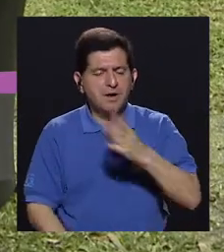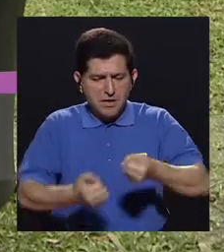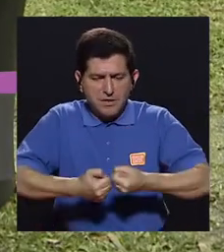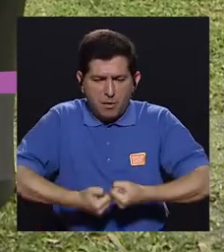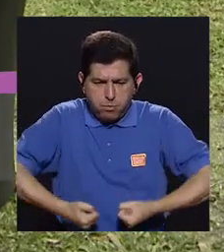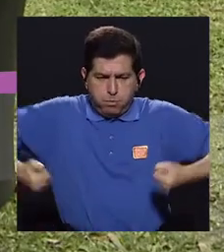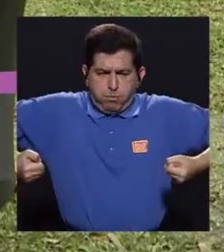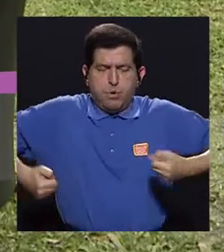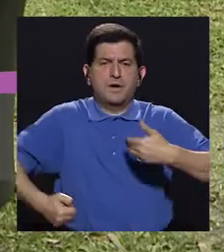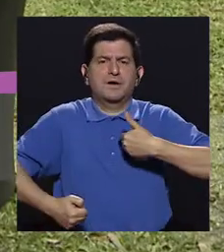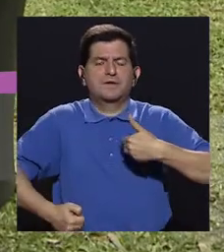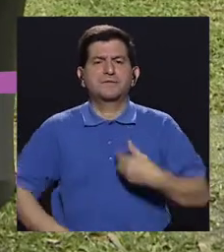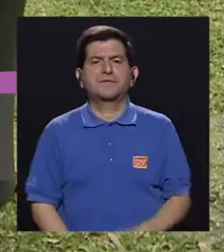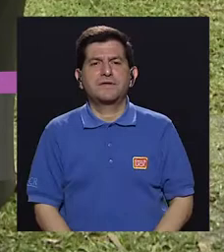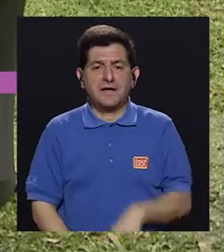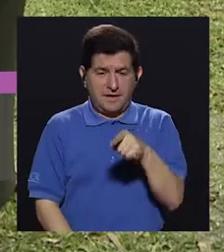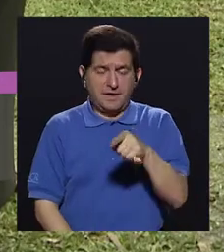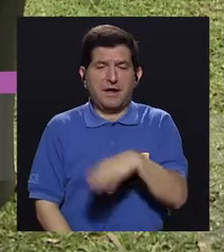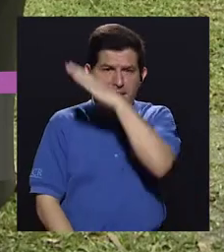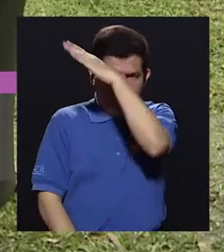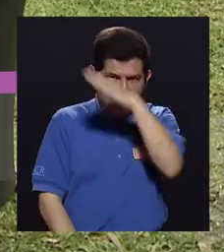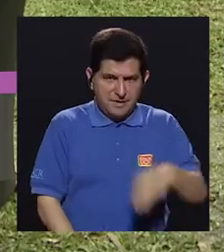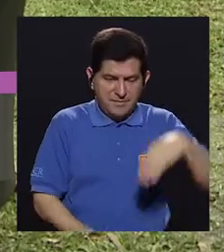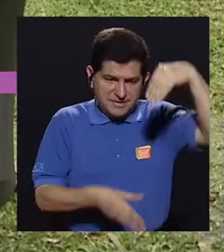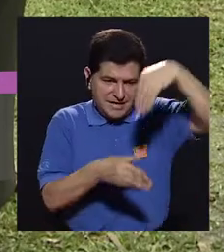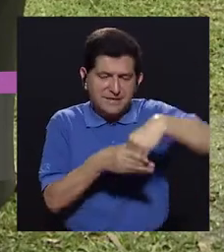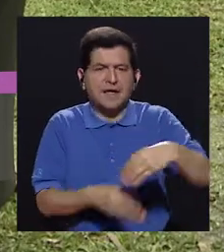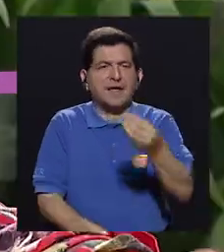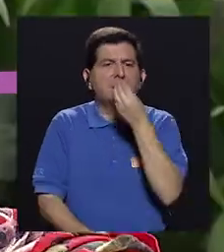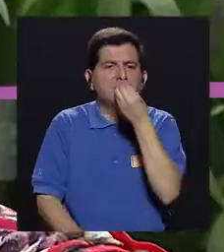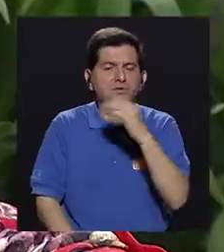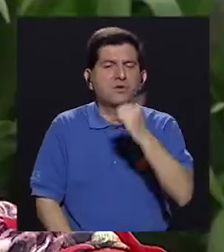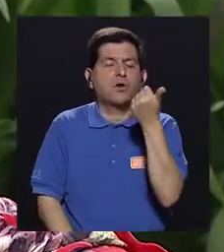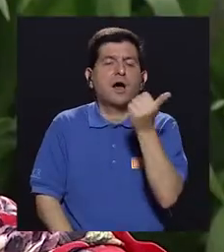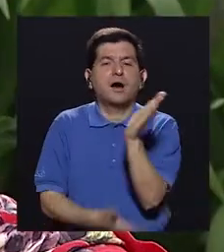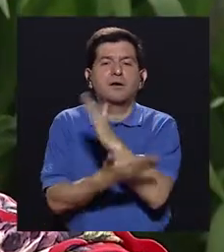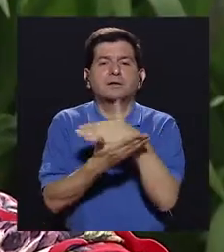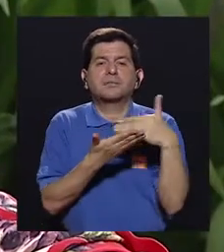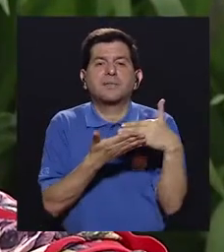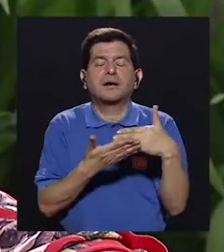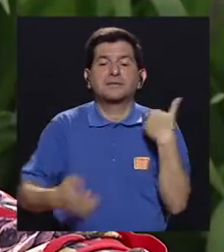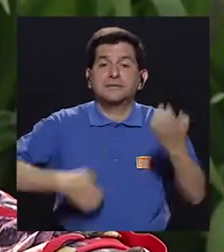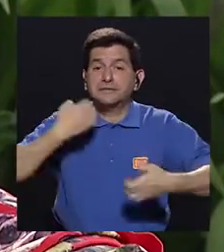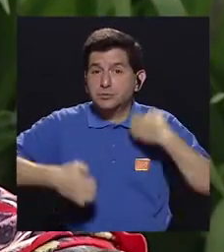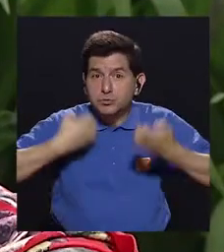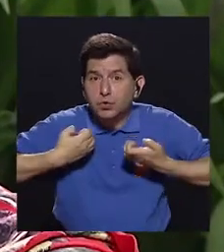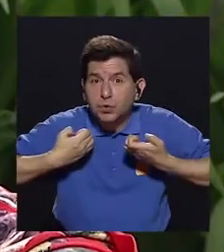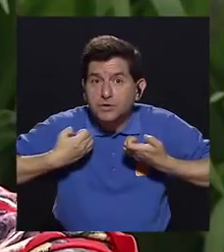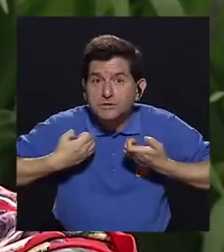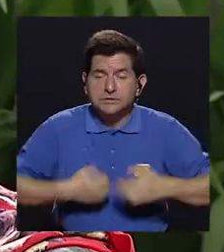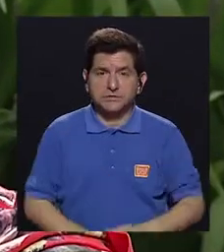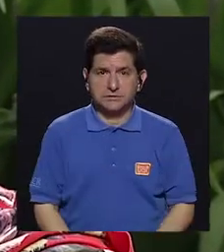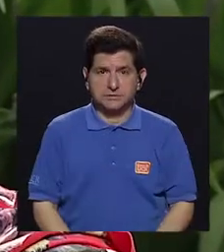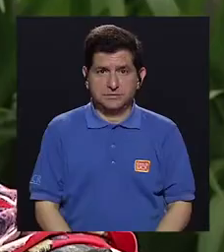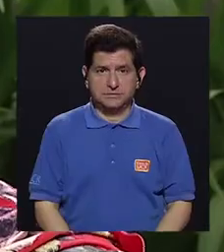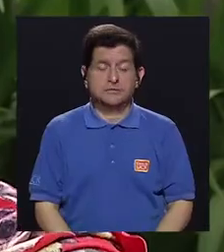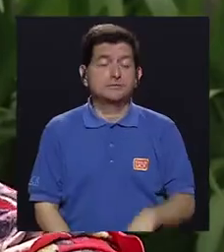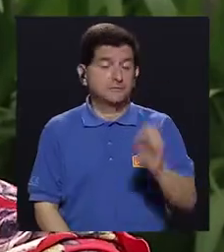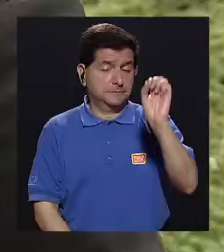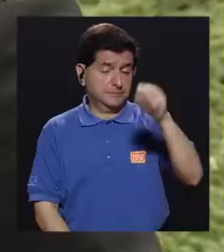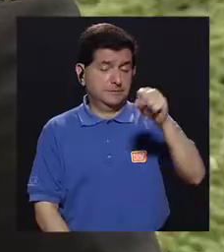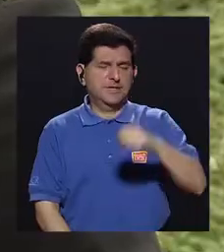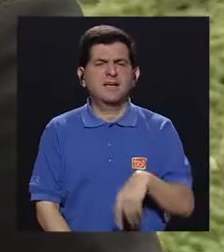es cierto la obesidad tiene toda una línea transversal de la nutrición, lo otro que es emocional, ¿verdad? La parte